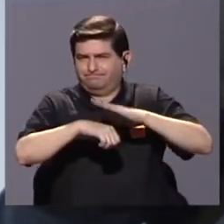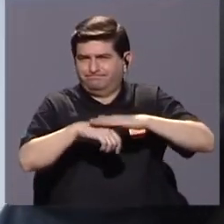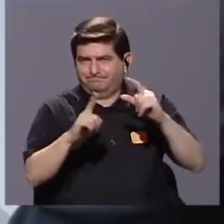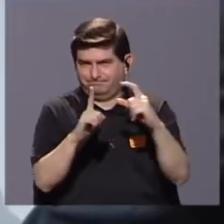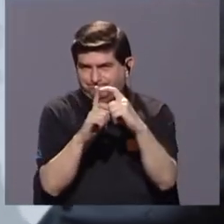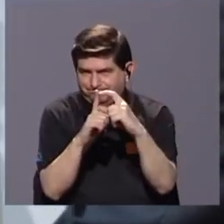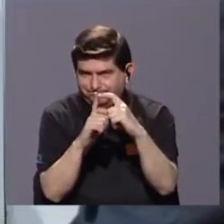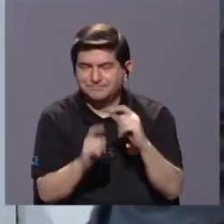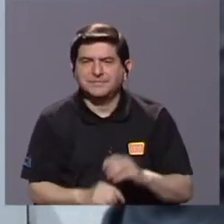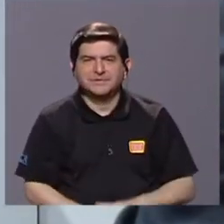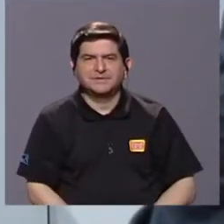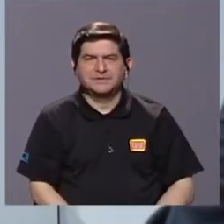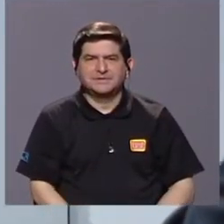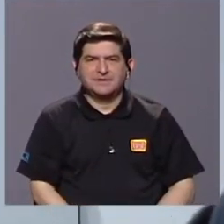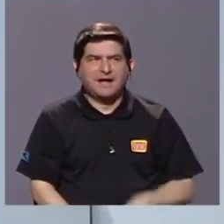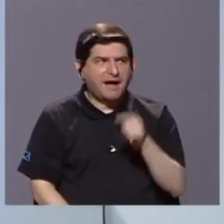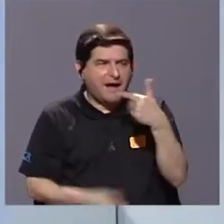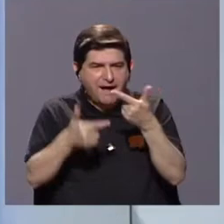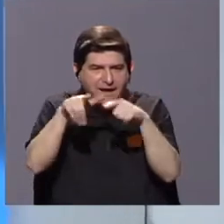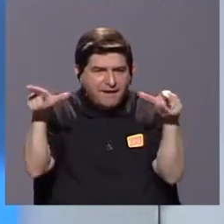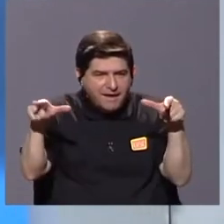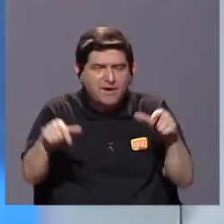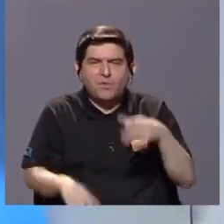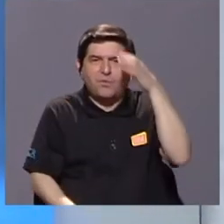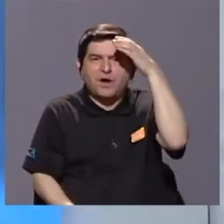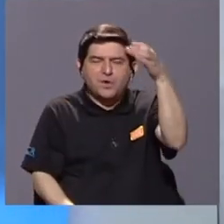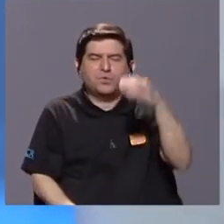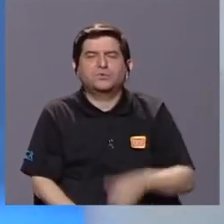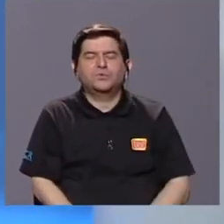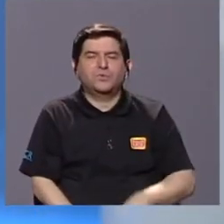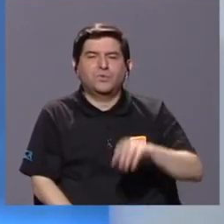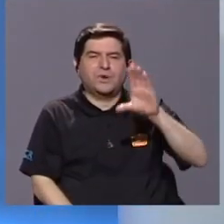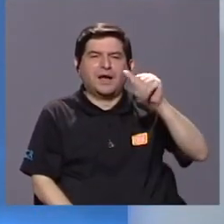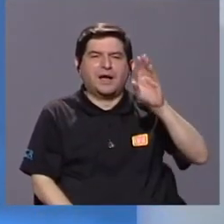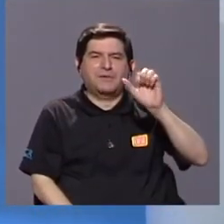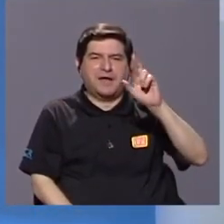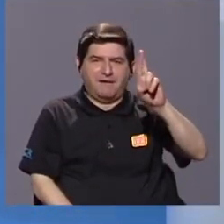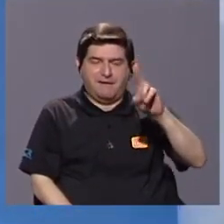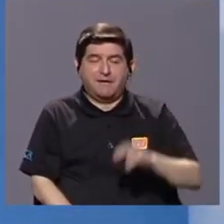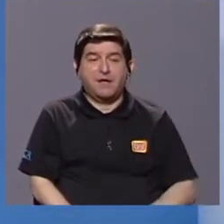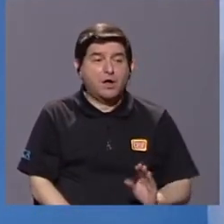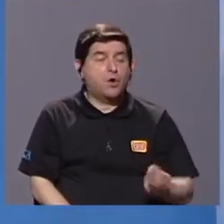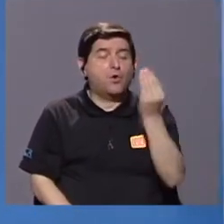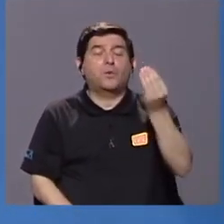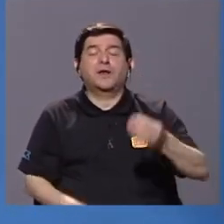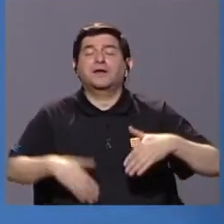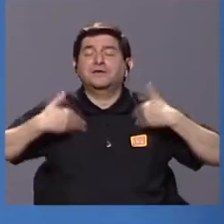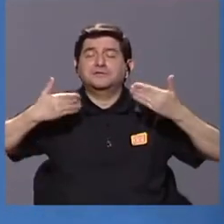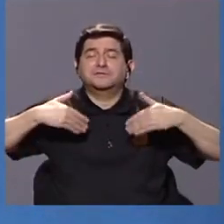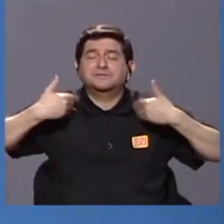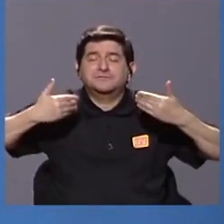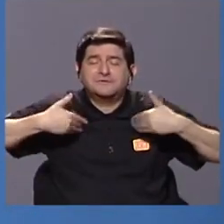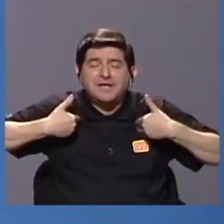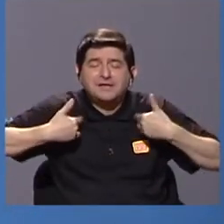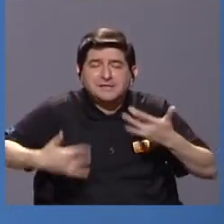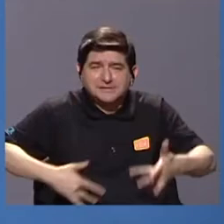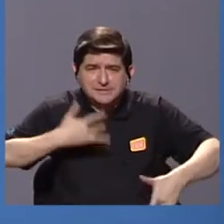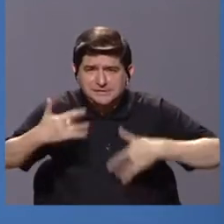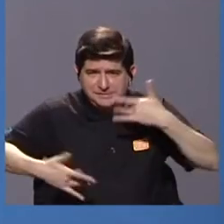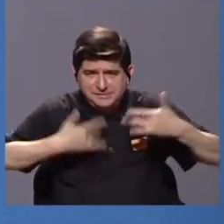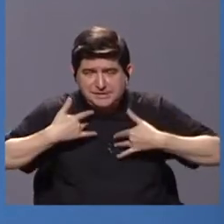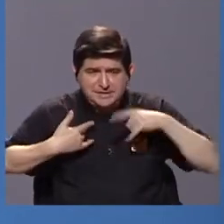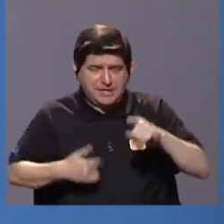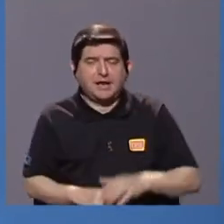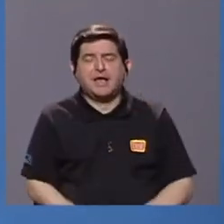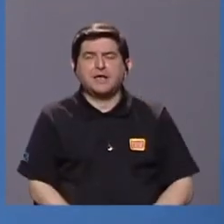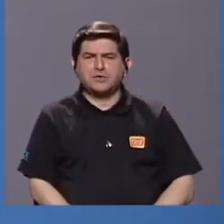término, de la lengua y de la cultura cabecares. Los jóvenes tienen que sentirse muy contentos y muy felices de ser